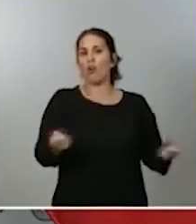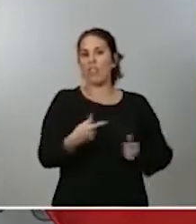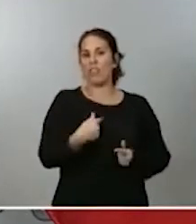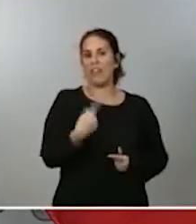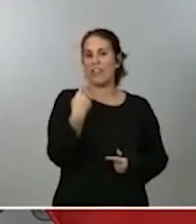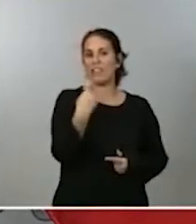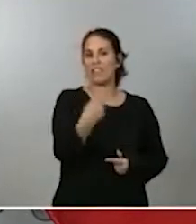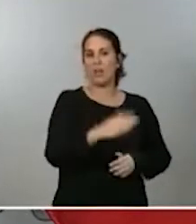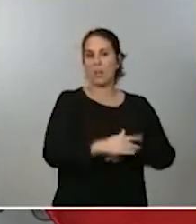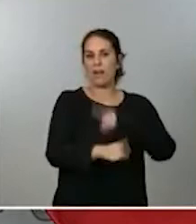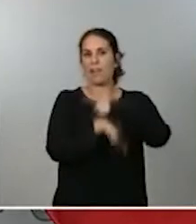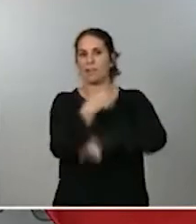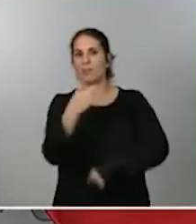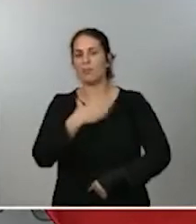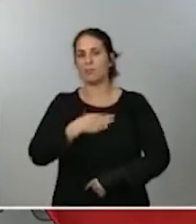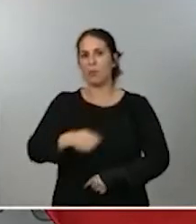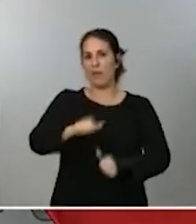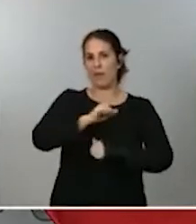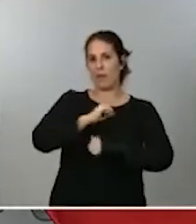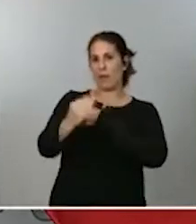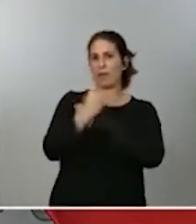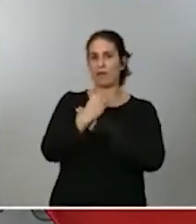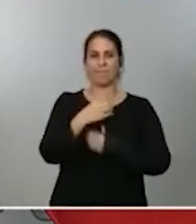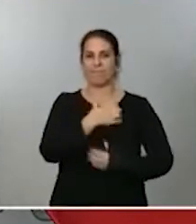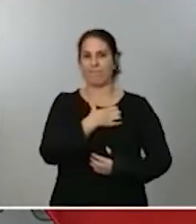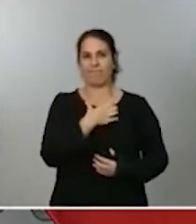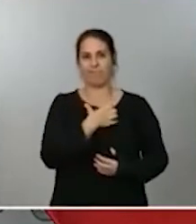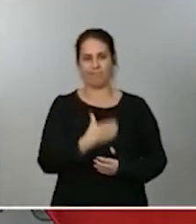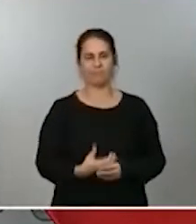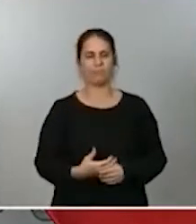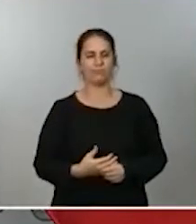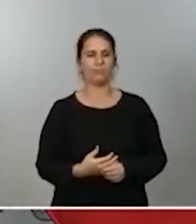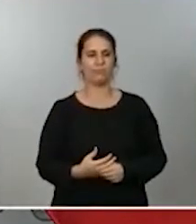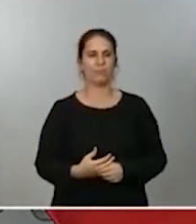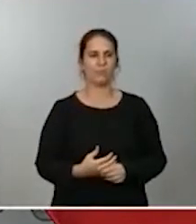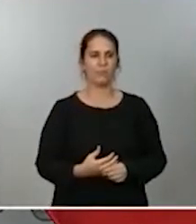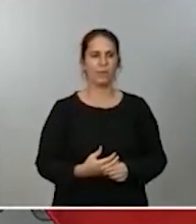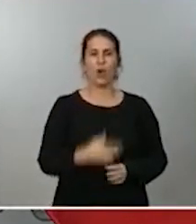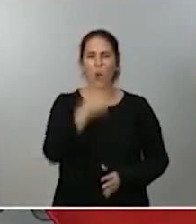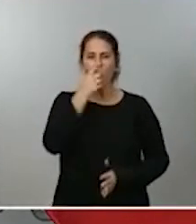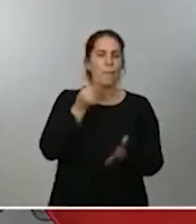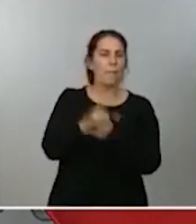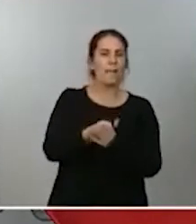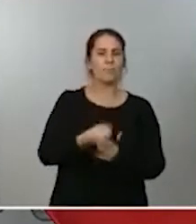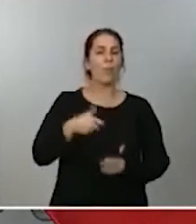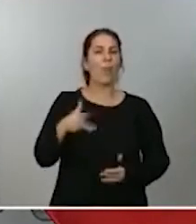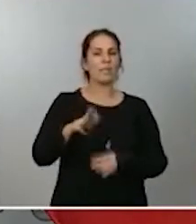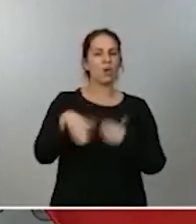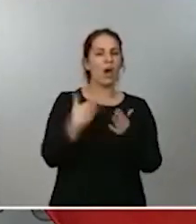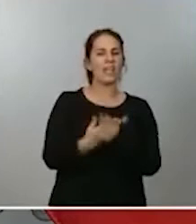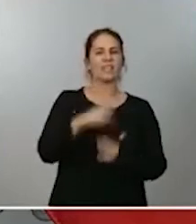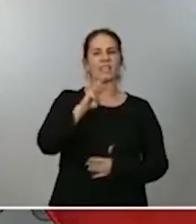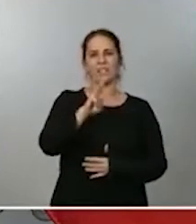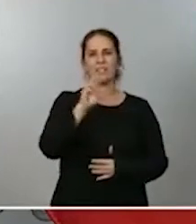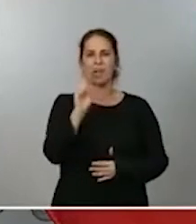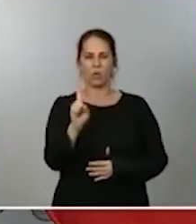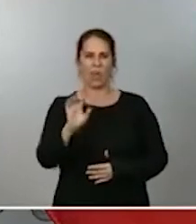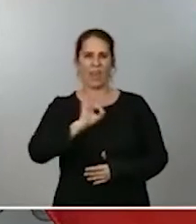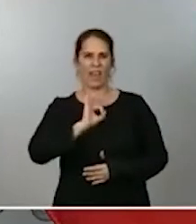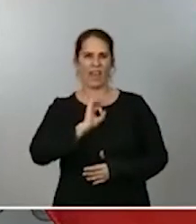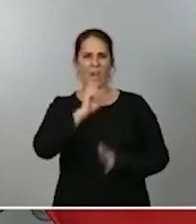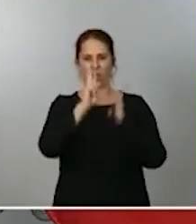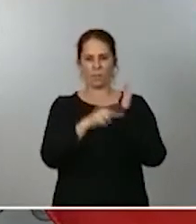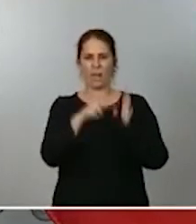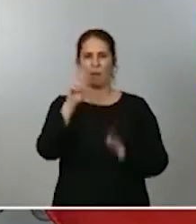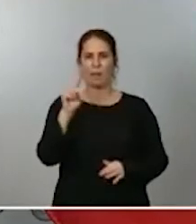a las prestaciones por desempleo. Tendrán este derecho como máximo hasta el próximo 31 de enero de 2021 y